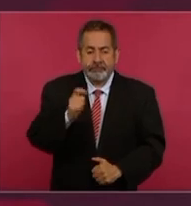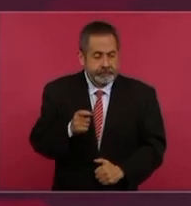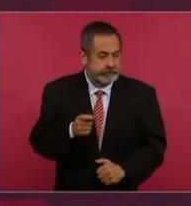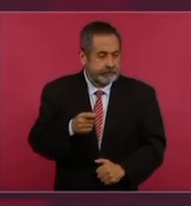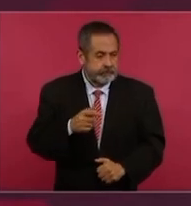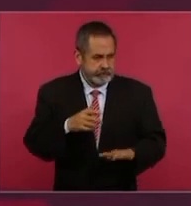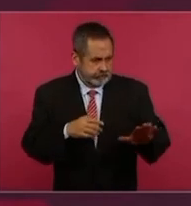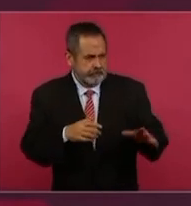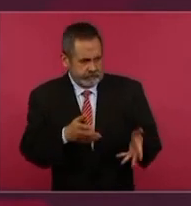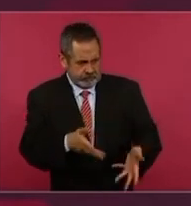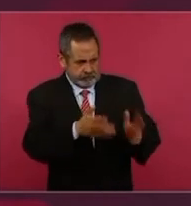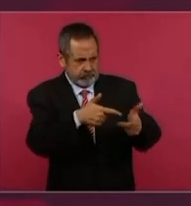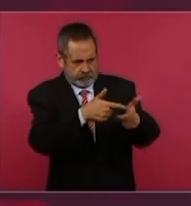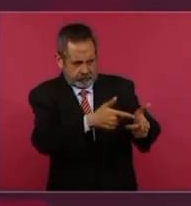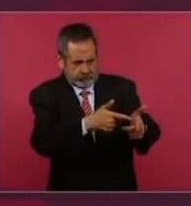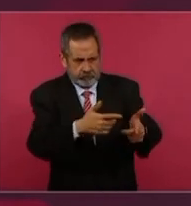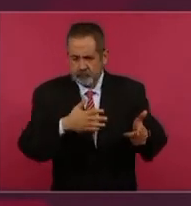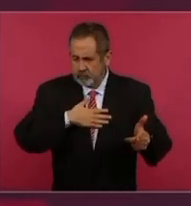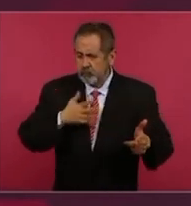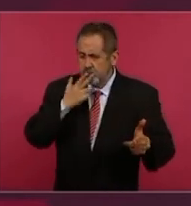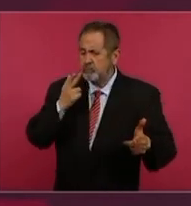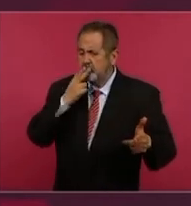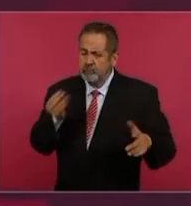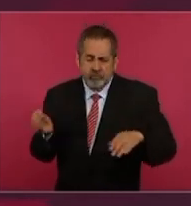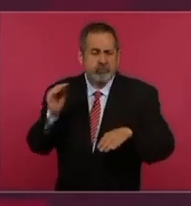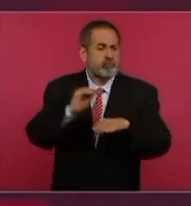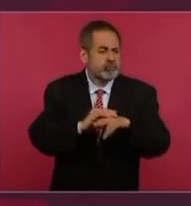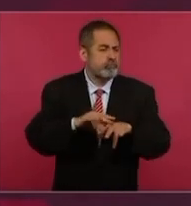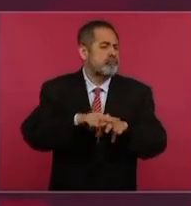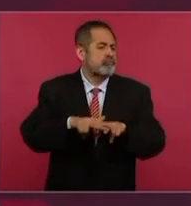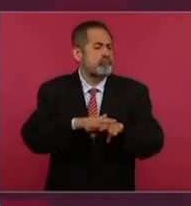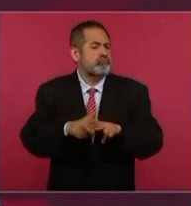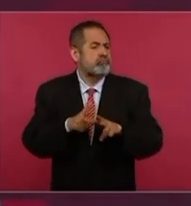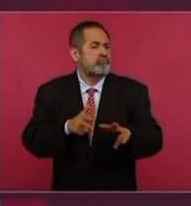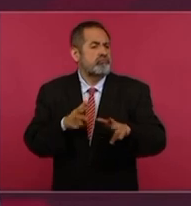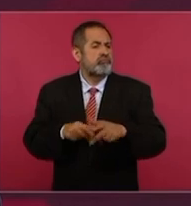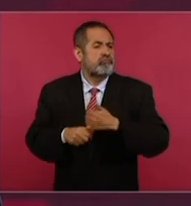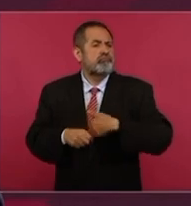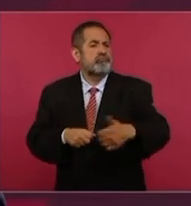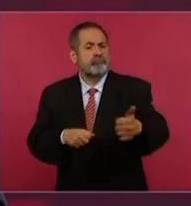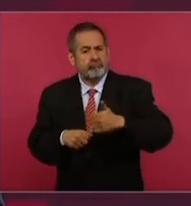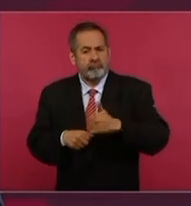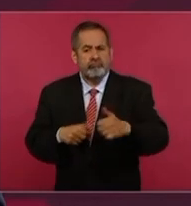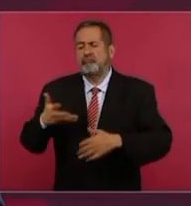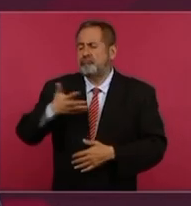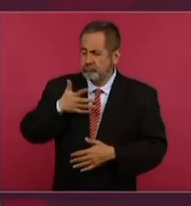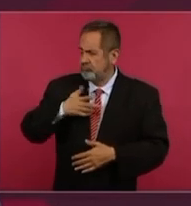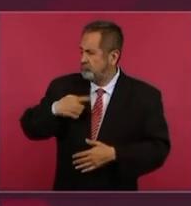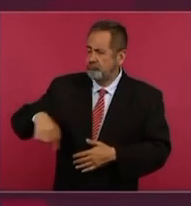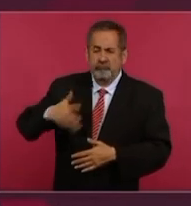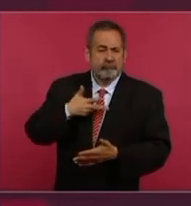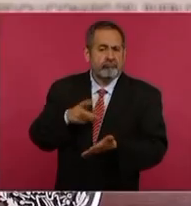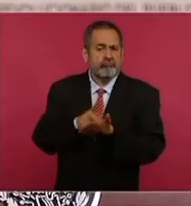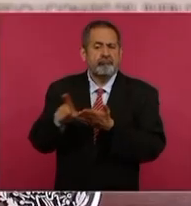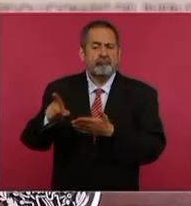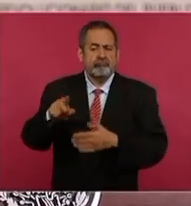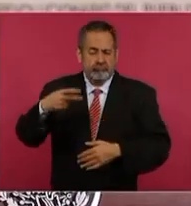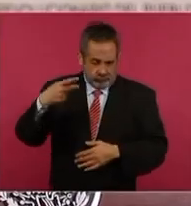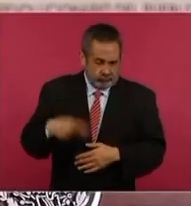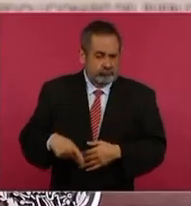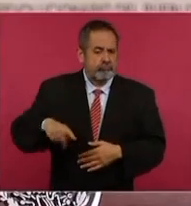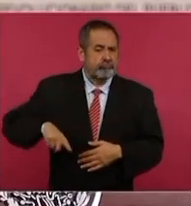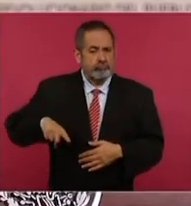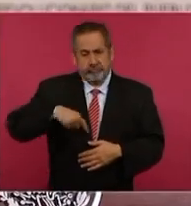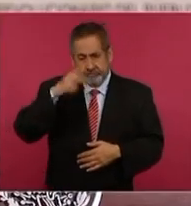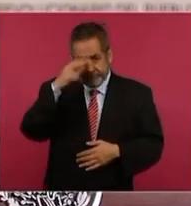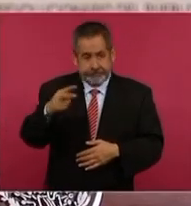hacer uso del derecho que tenemos para